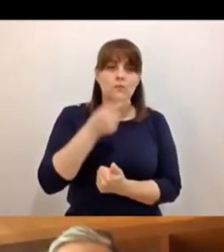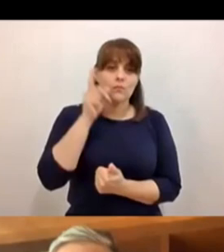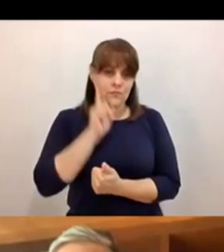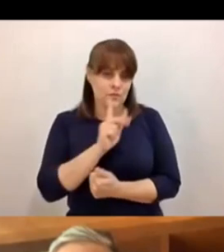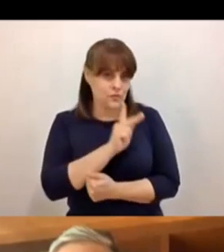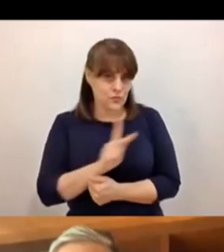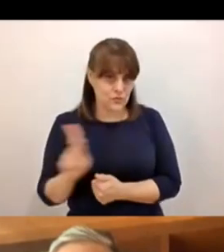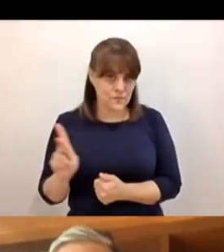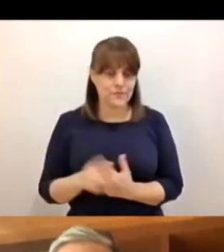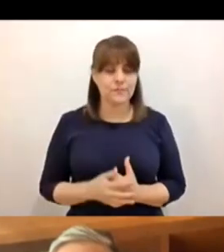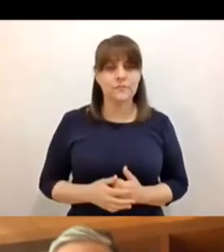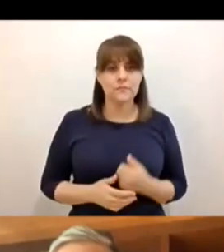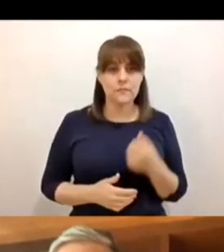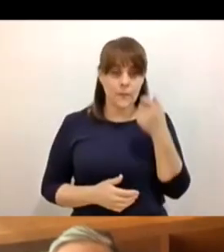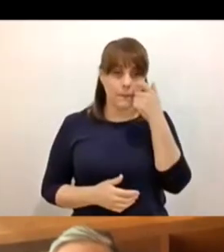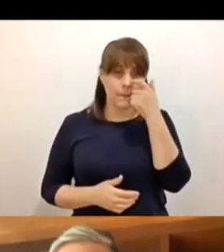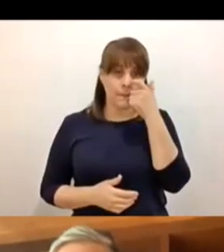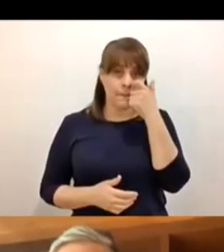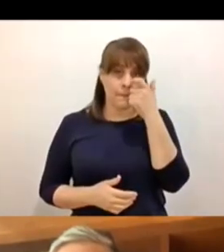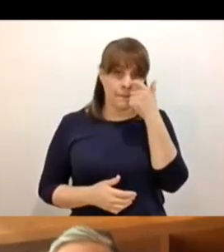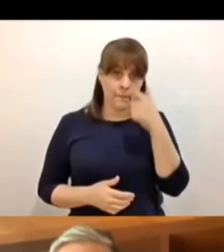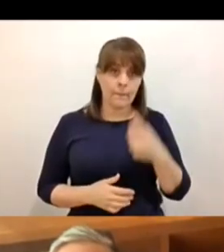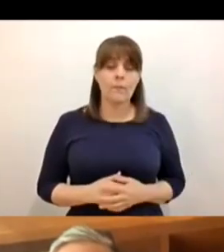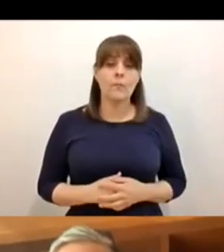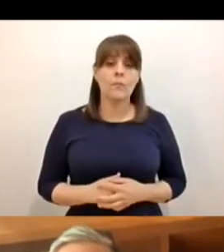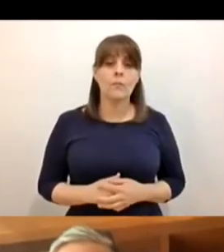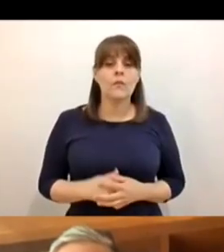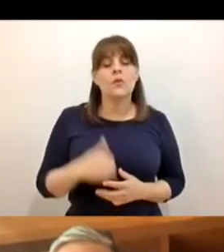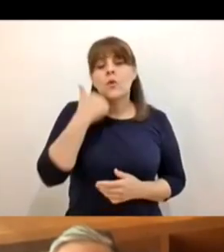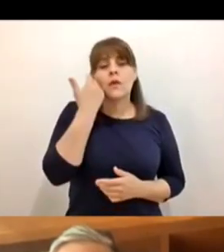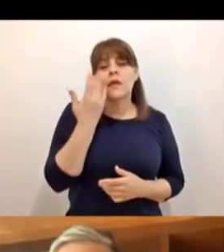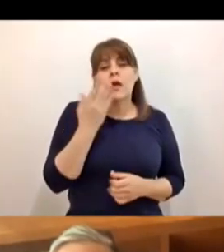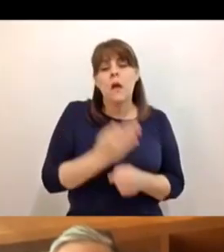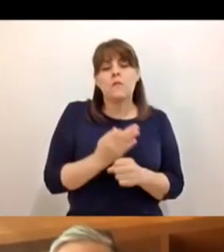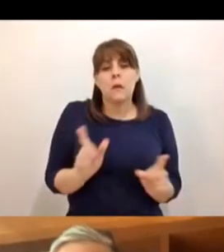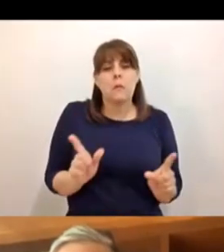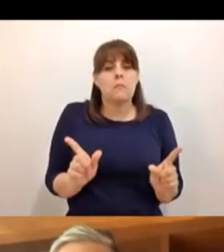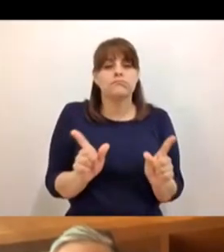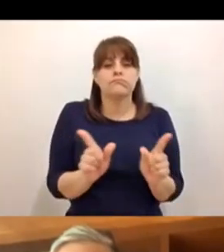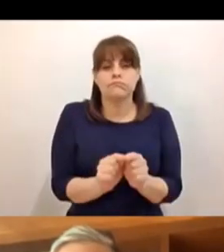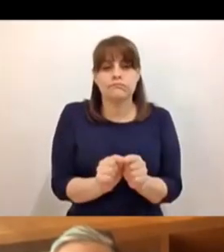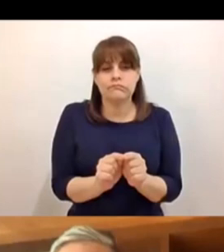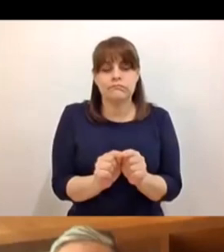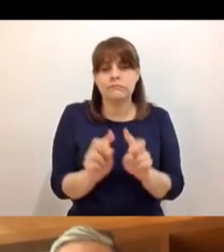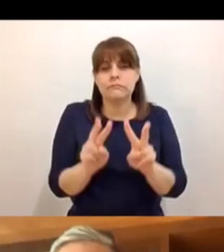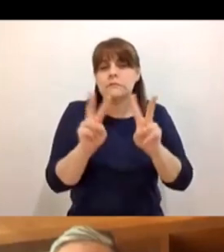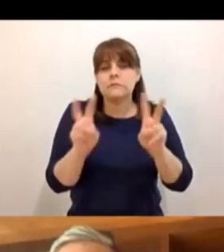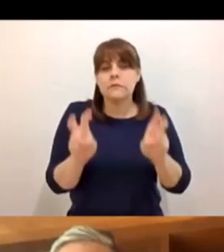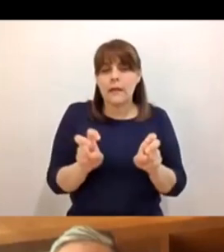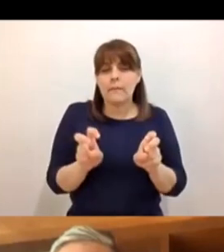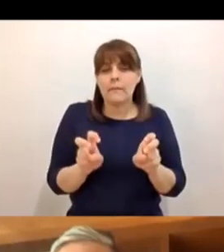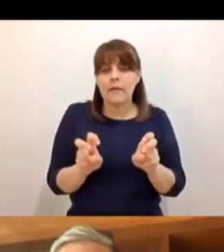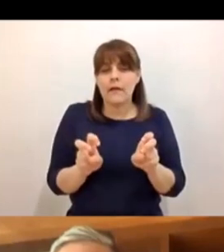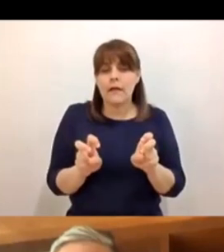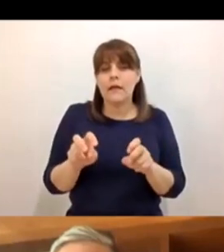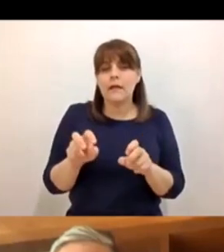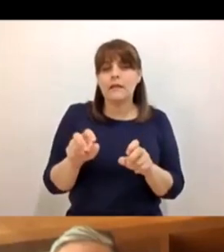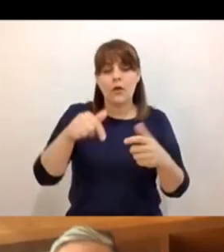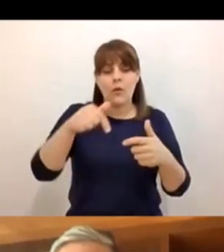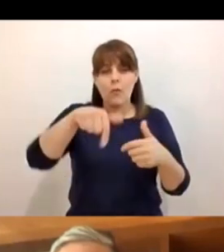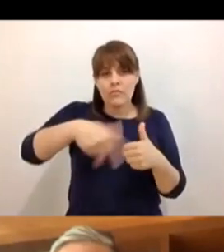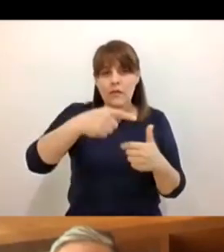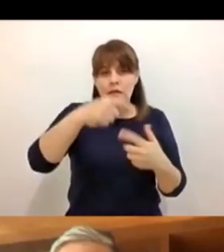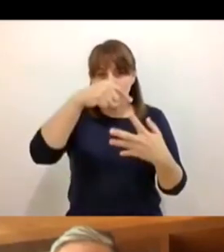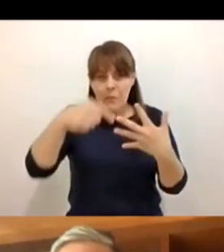lo que quisiera hacer es, de manera muy breve, hablar sobre 13 reflexiones sobre